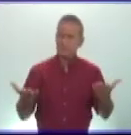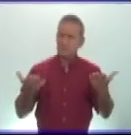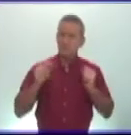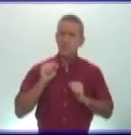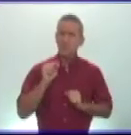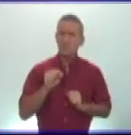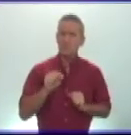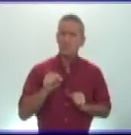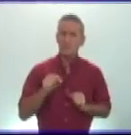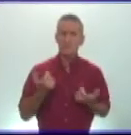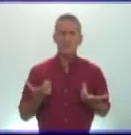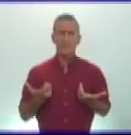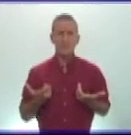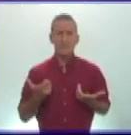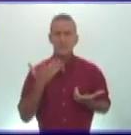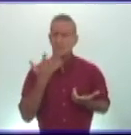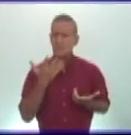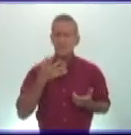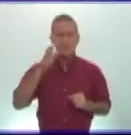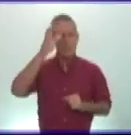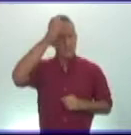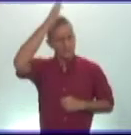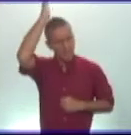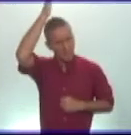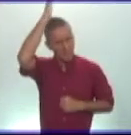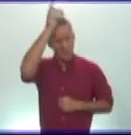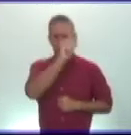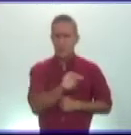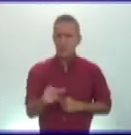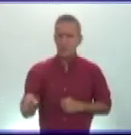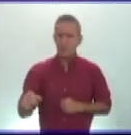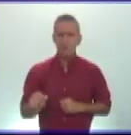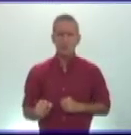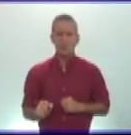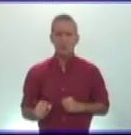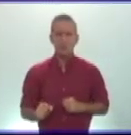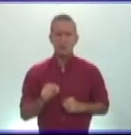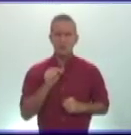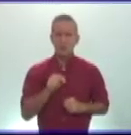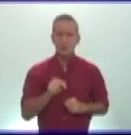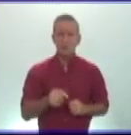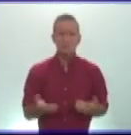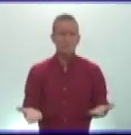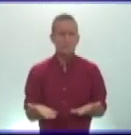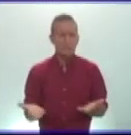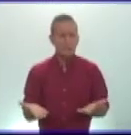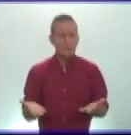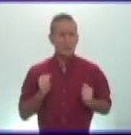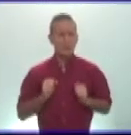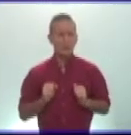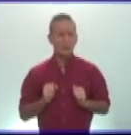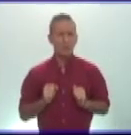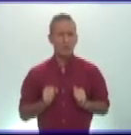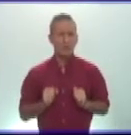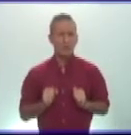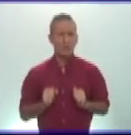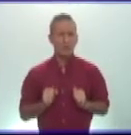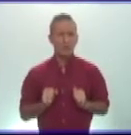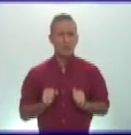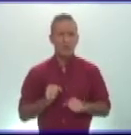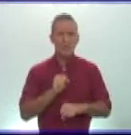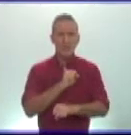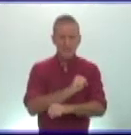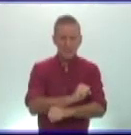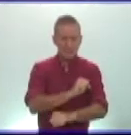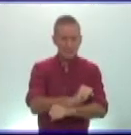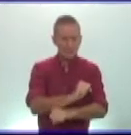civilización romana y que ustedes recordarán que se fundamentó se sustentó en la explotación de miles y miles de hombres